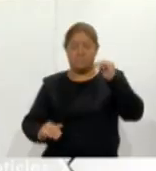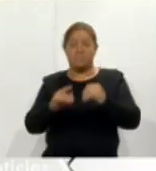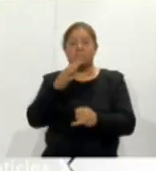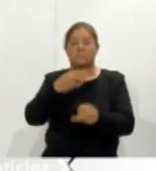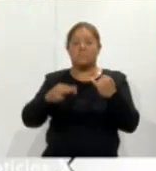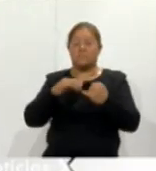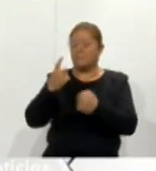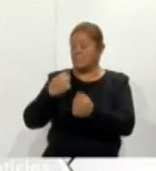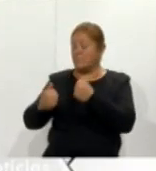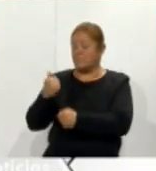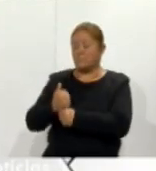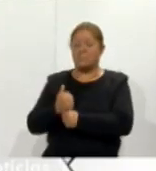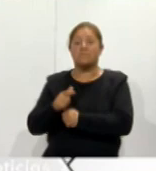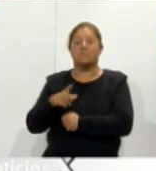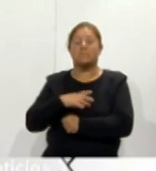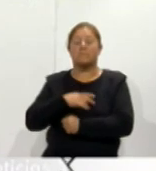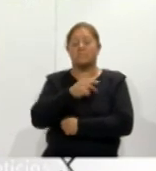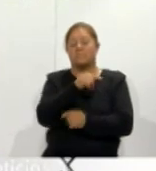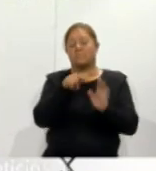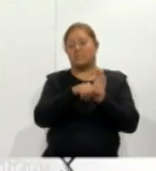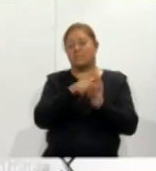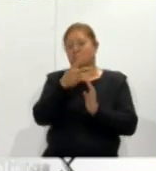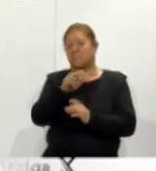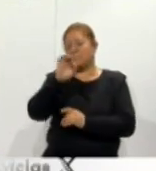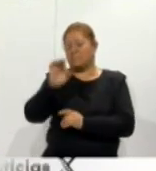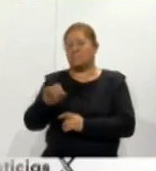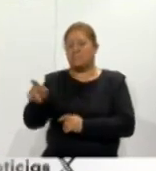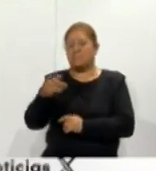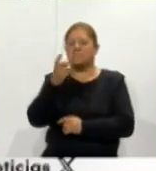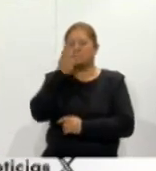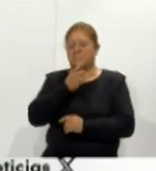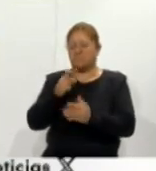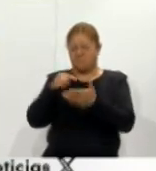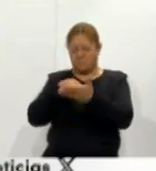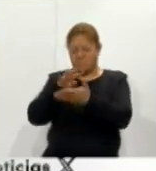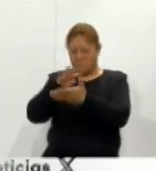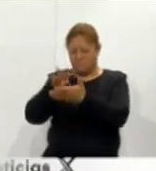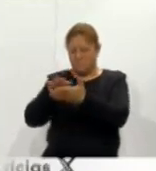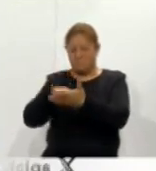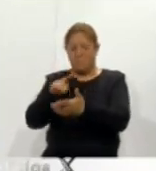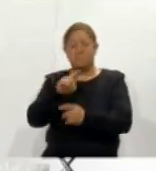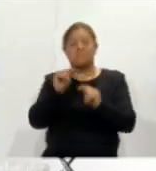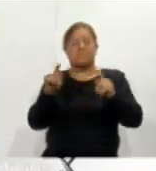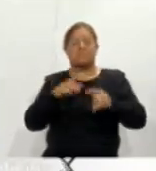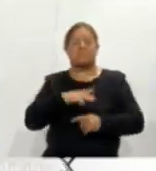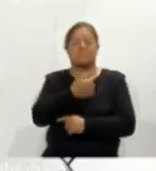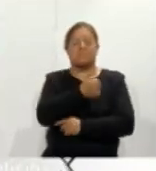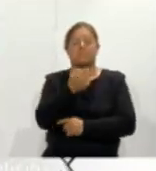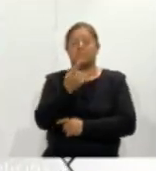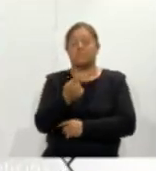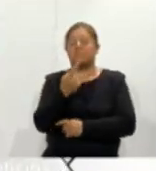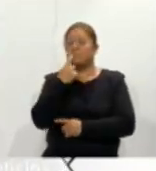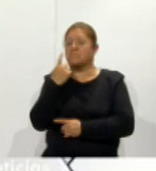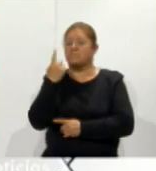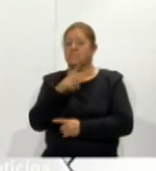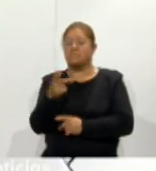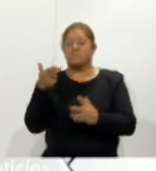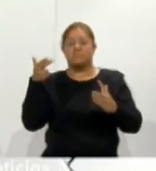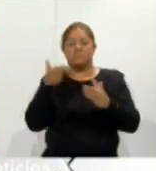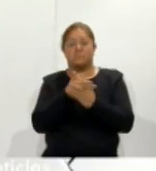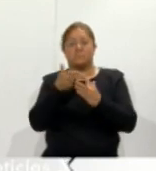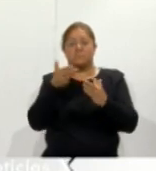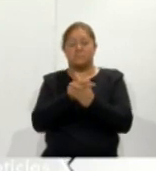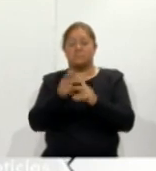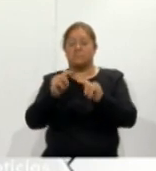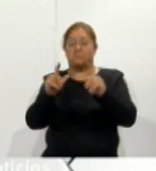una variación del menos 2%. El estudio detalla que Tlaxcala reporta un acumulado de 601 delitos. En cuanto al índice de homicidios dolosos,